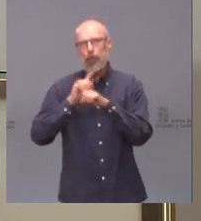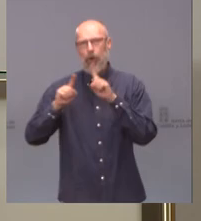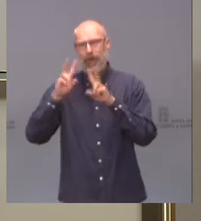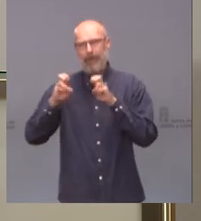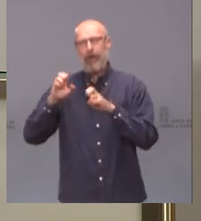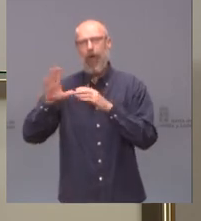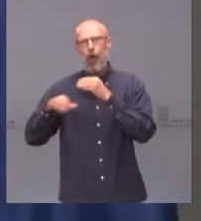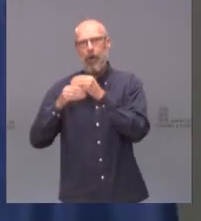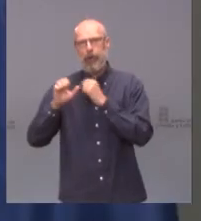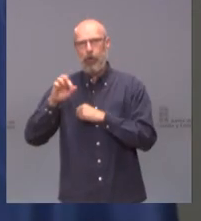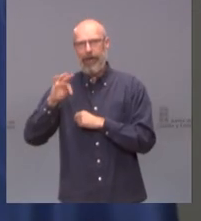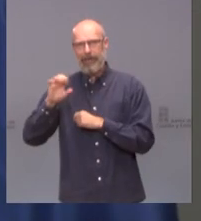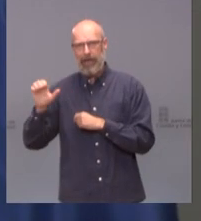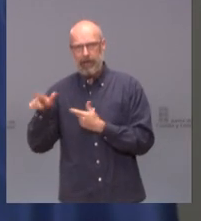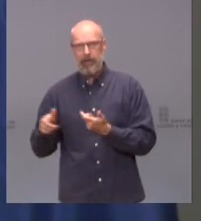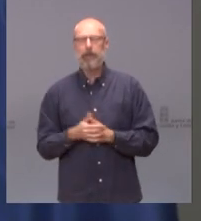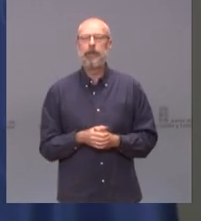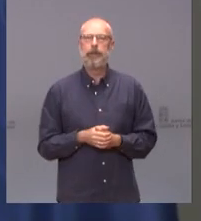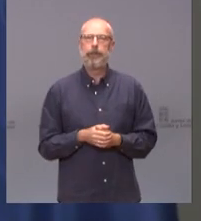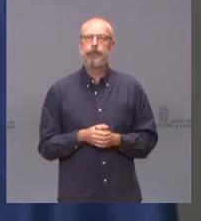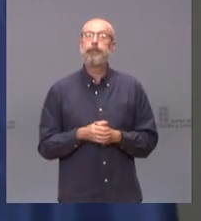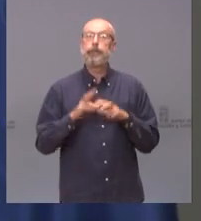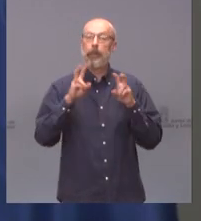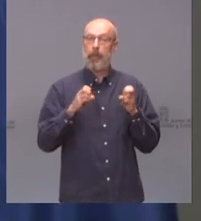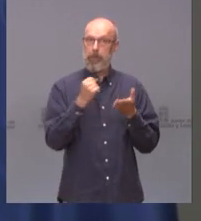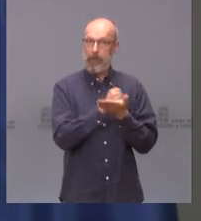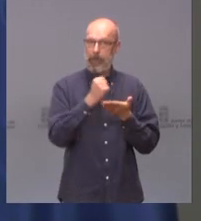Bien, sobre el pasaporte COVID,